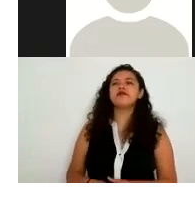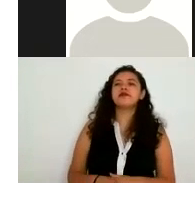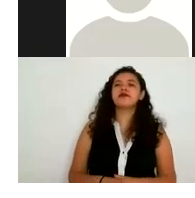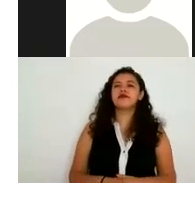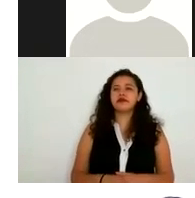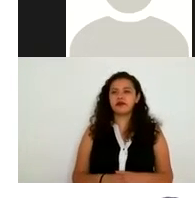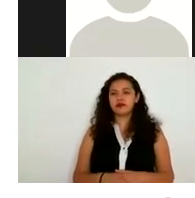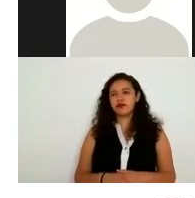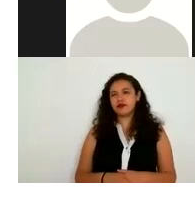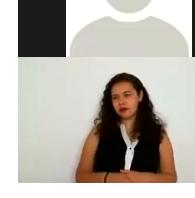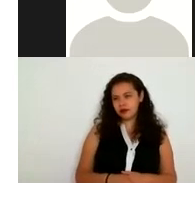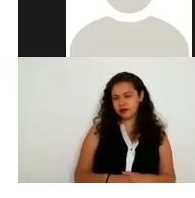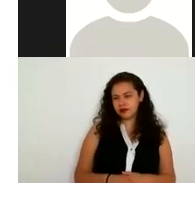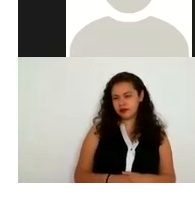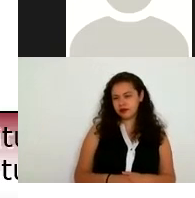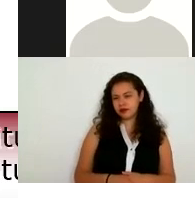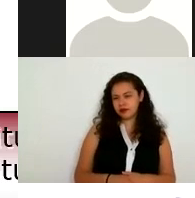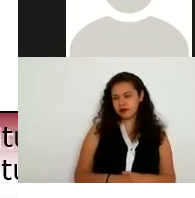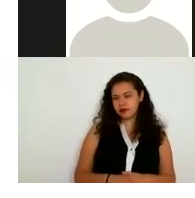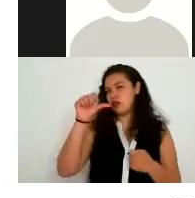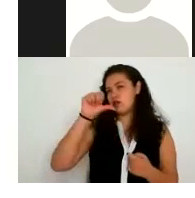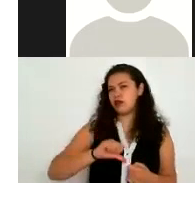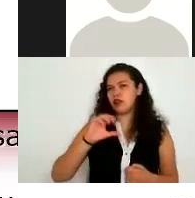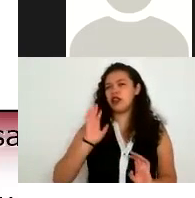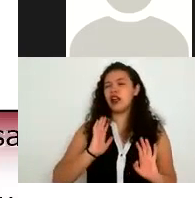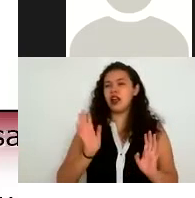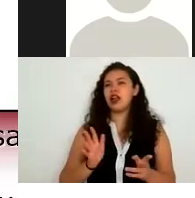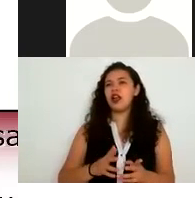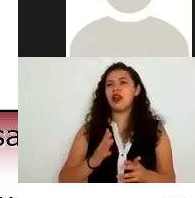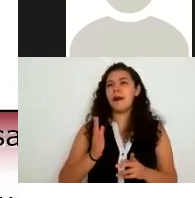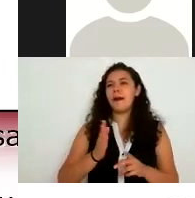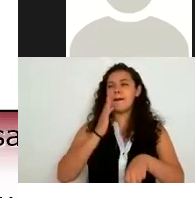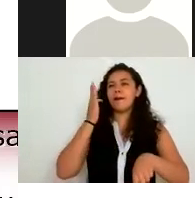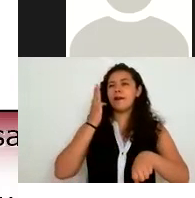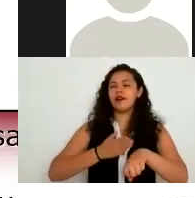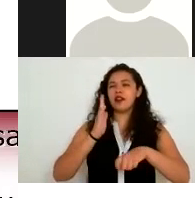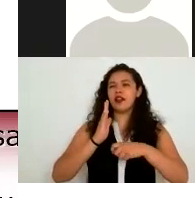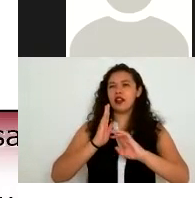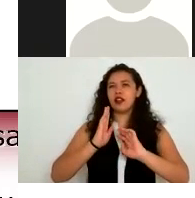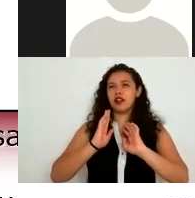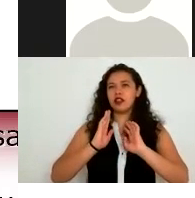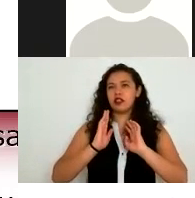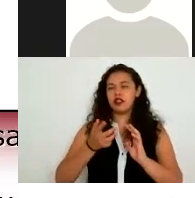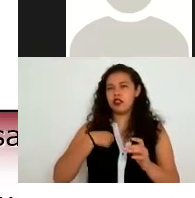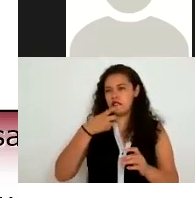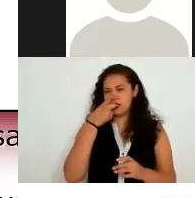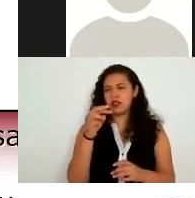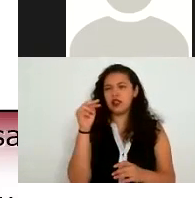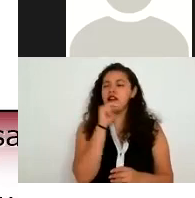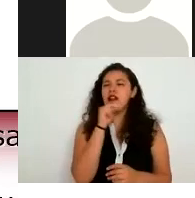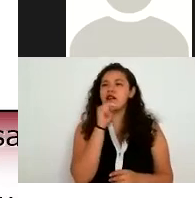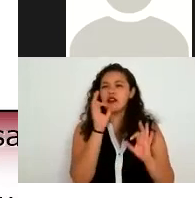y ya nuestro último punto del día de hoy son las sanciones e infracciones voy a mencionar de manera muy rápida el